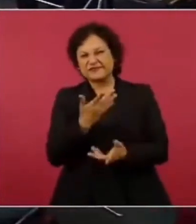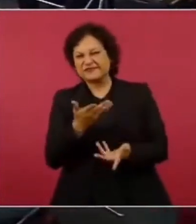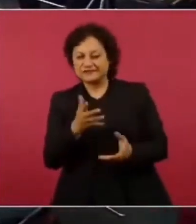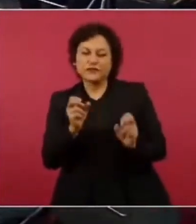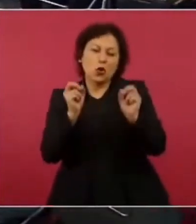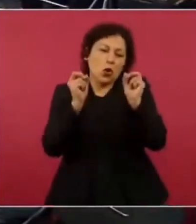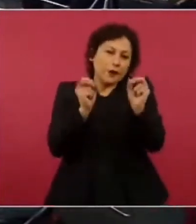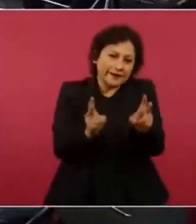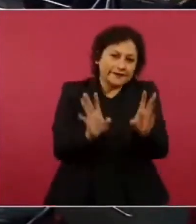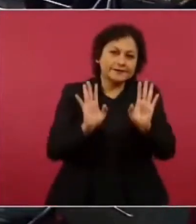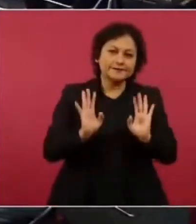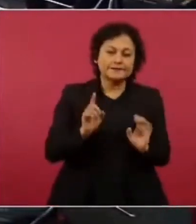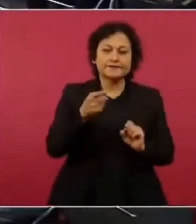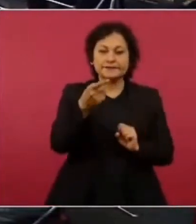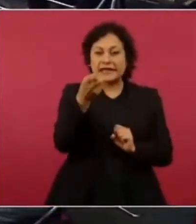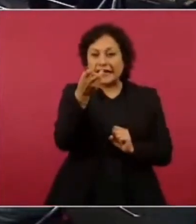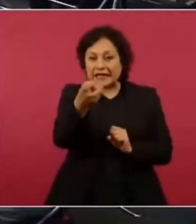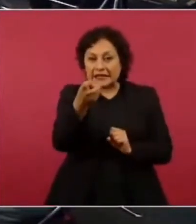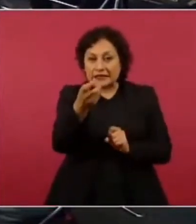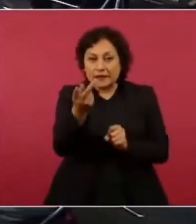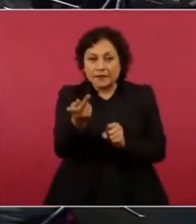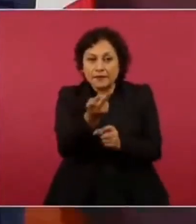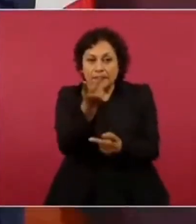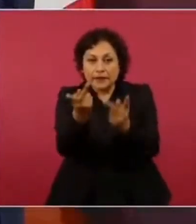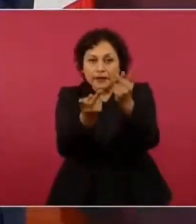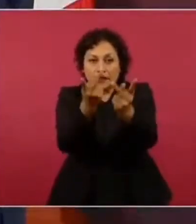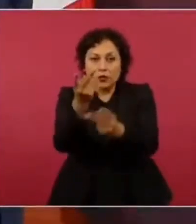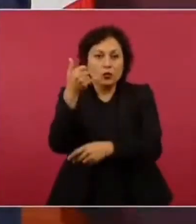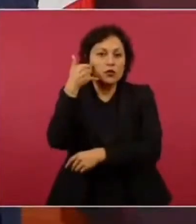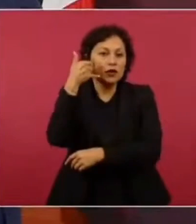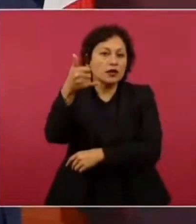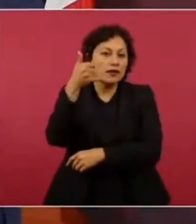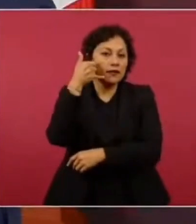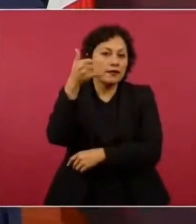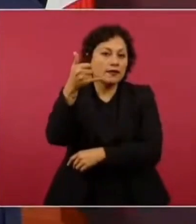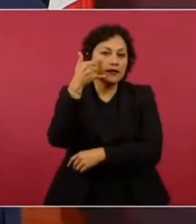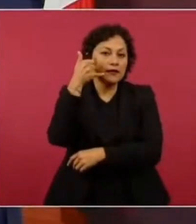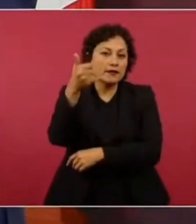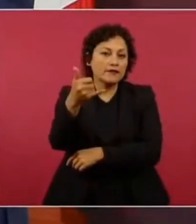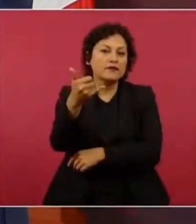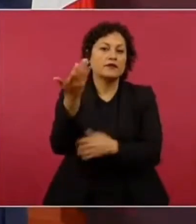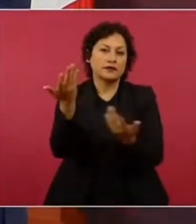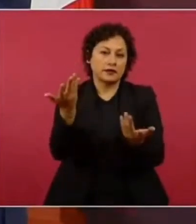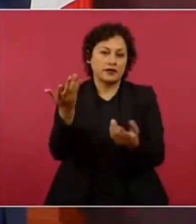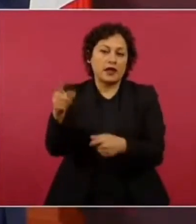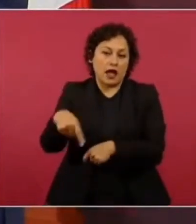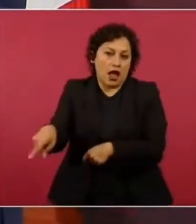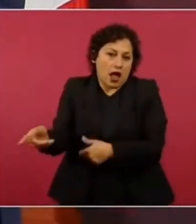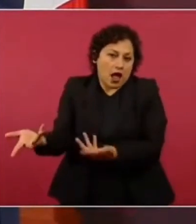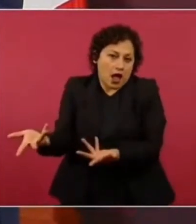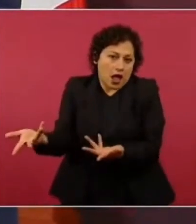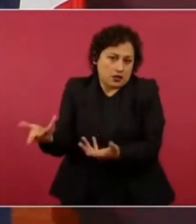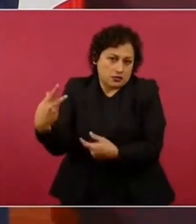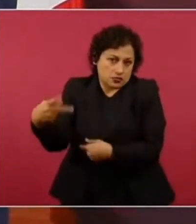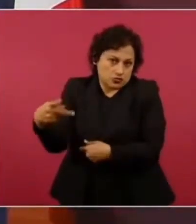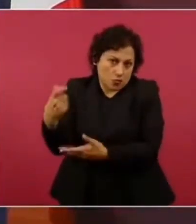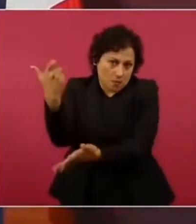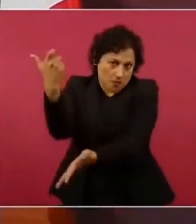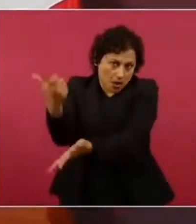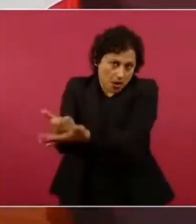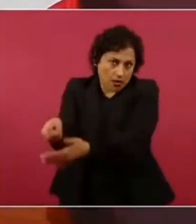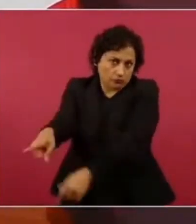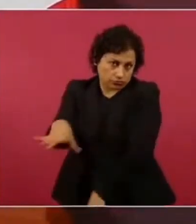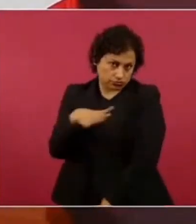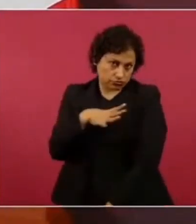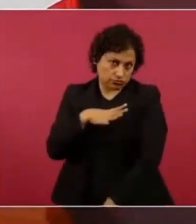pero esta es una encuesta telefónica o sea es para los que tienen medios es como la de